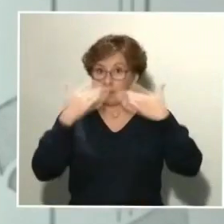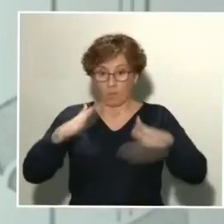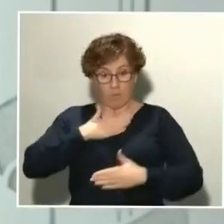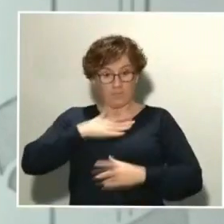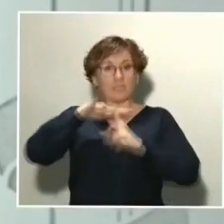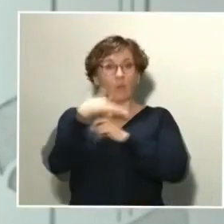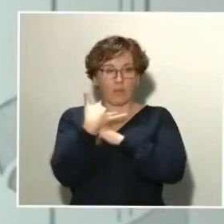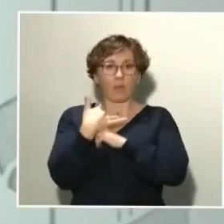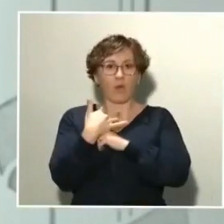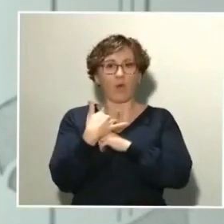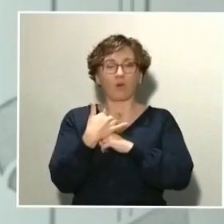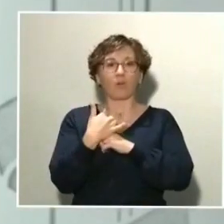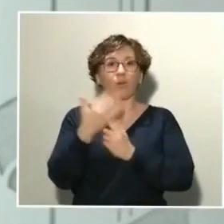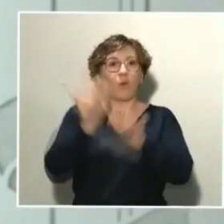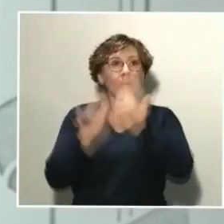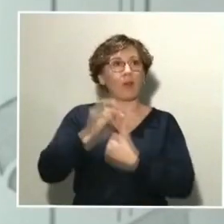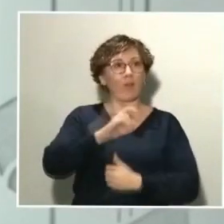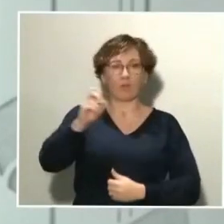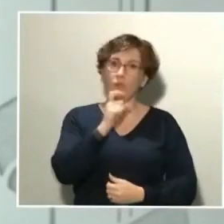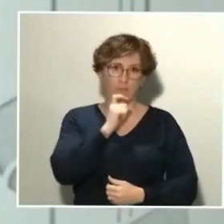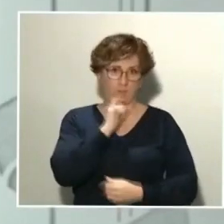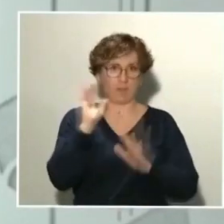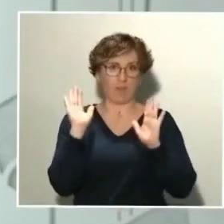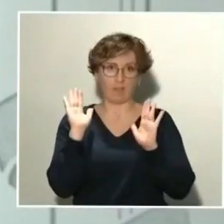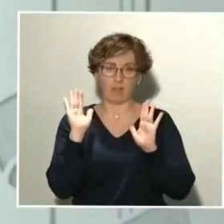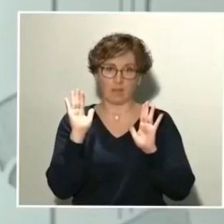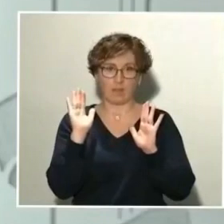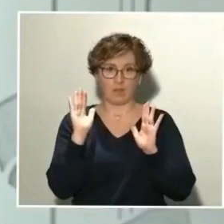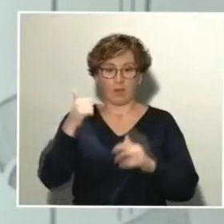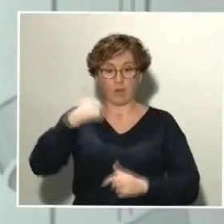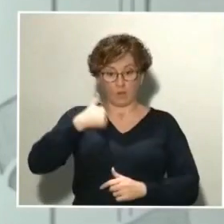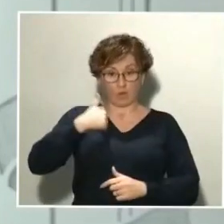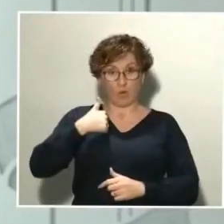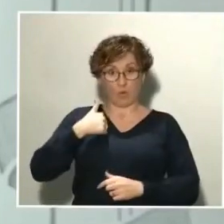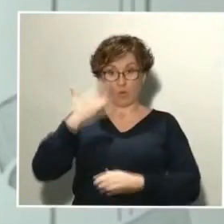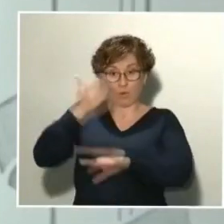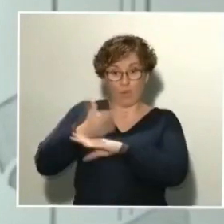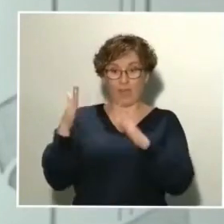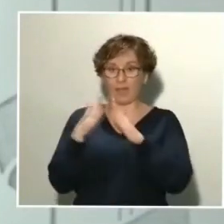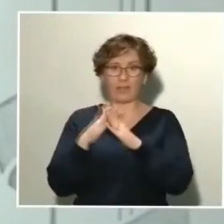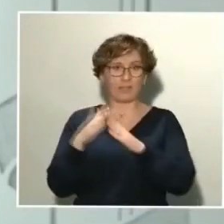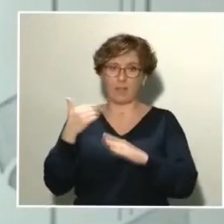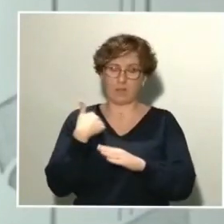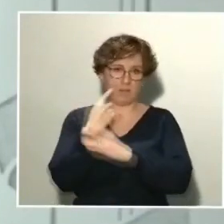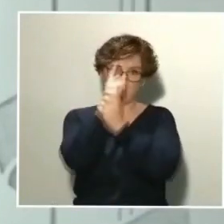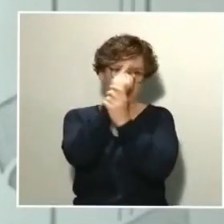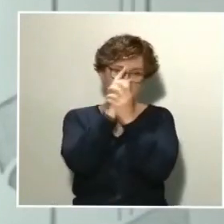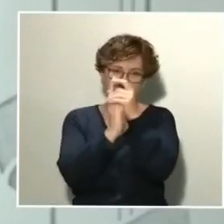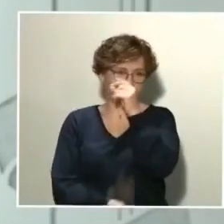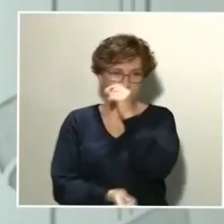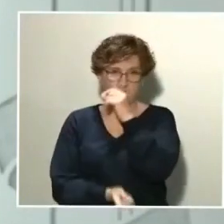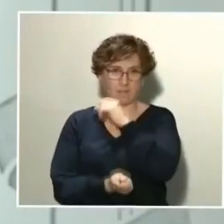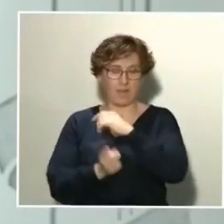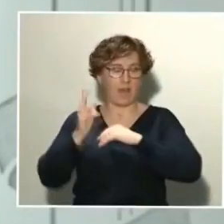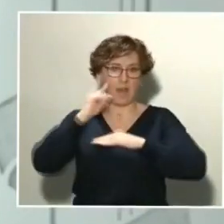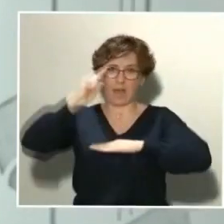equipararlo a otros, porque yo lo que hago cuando llego a casa es caer rendido en la cama. O sea, que hay poca oportunidad de